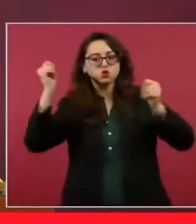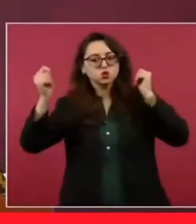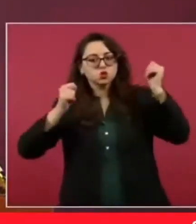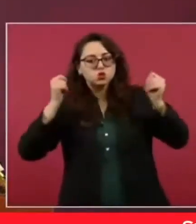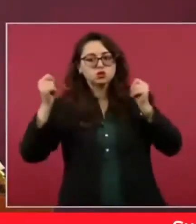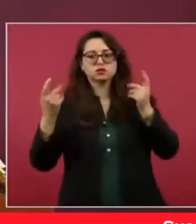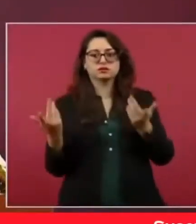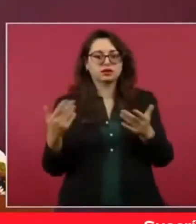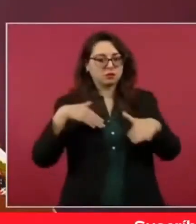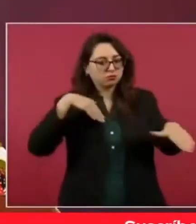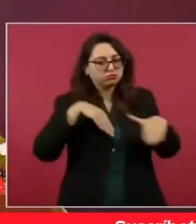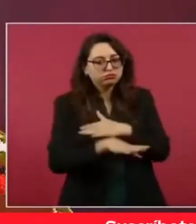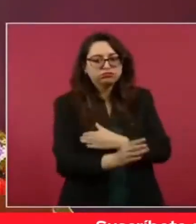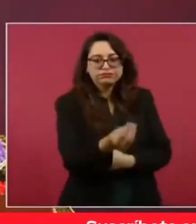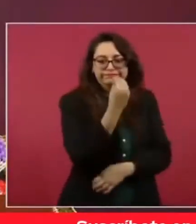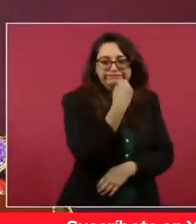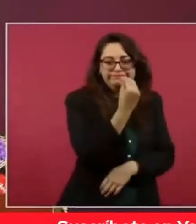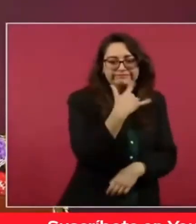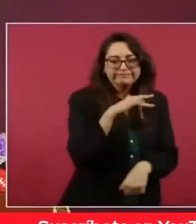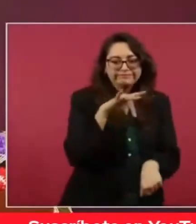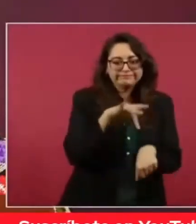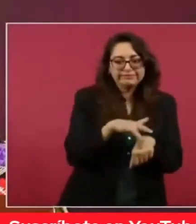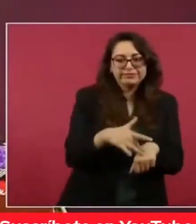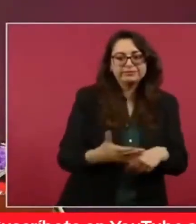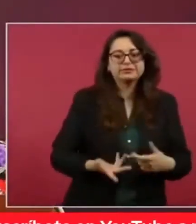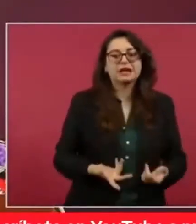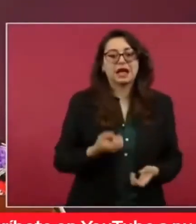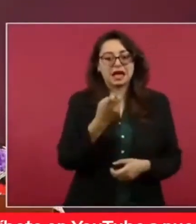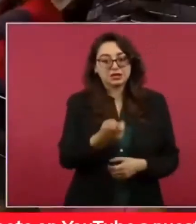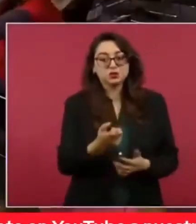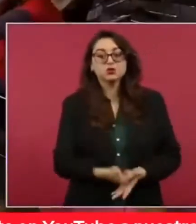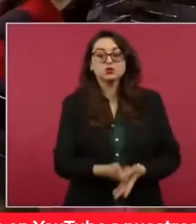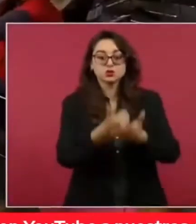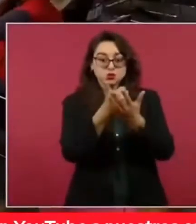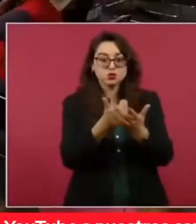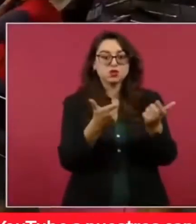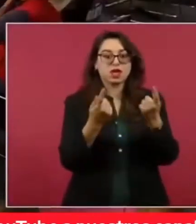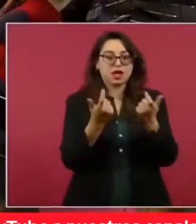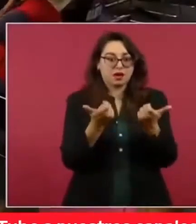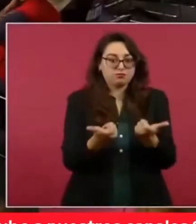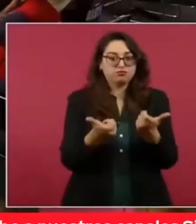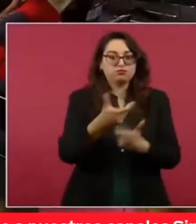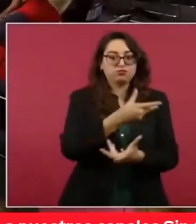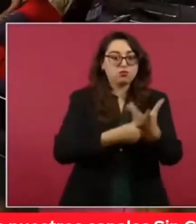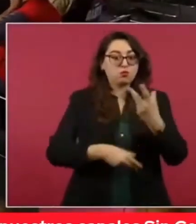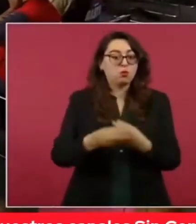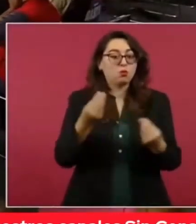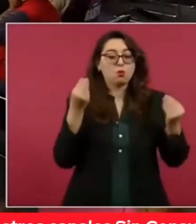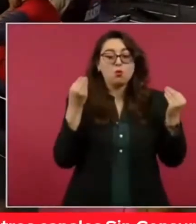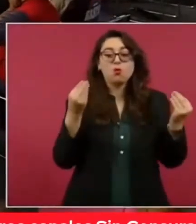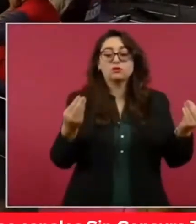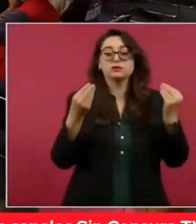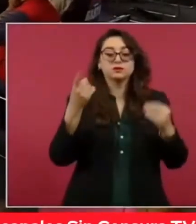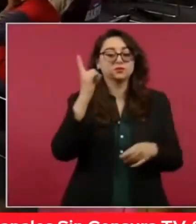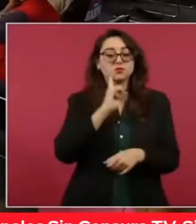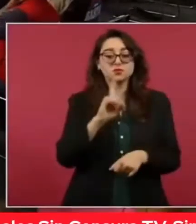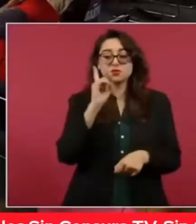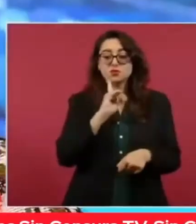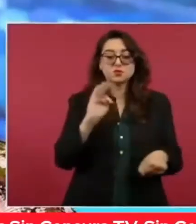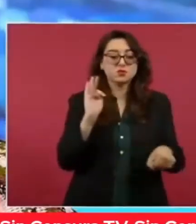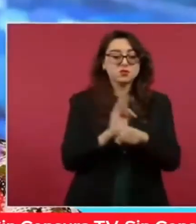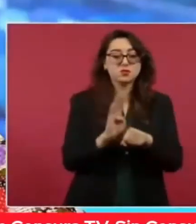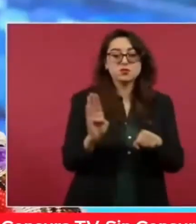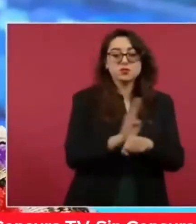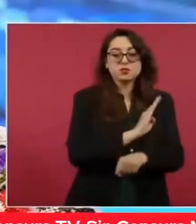disfruten de la comida típica, lo que detonará la economía y la autonomía de miles de mujeres en nuestro estado. Las